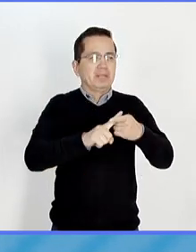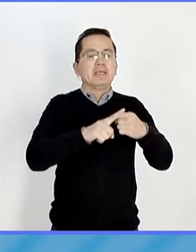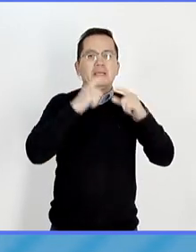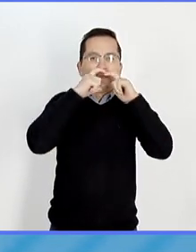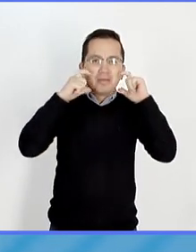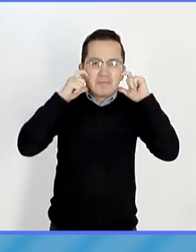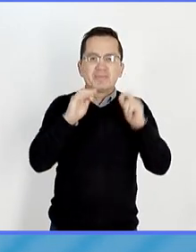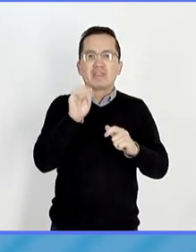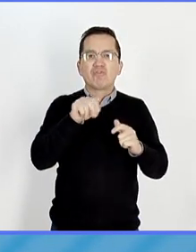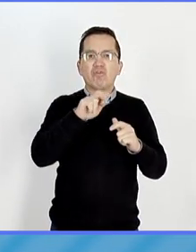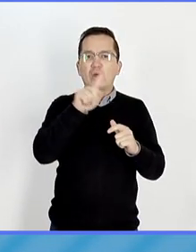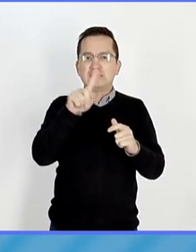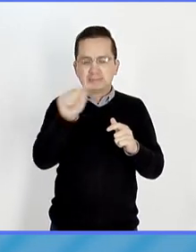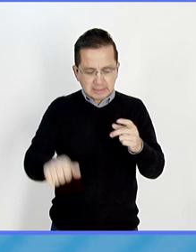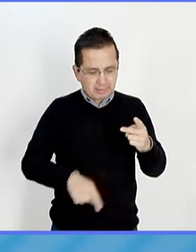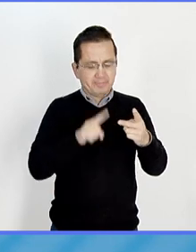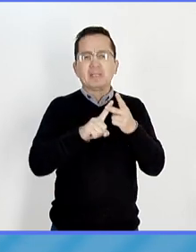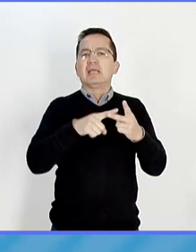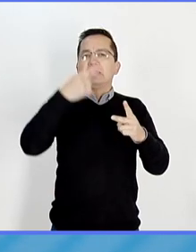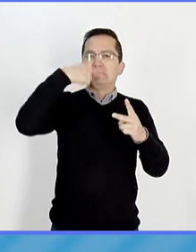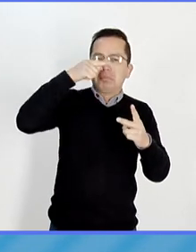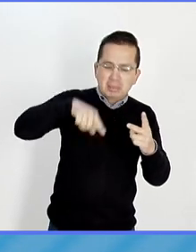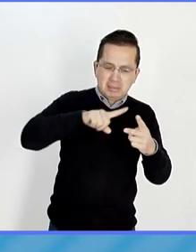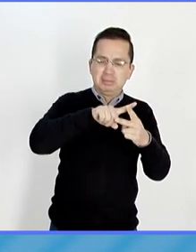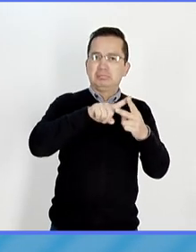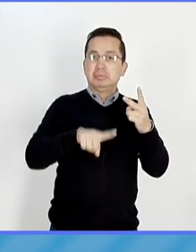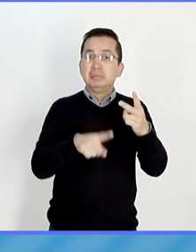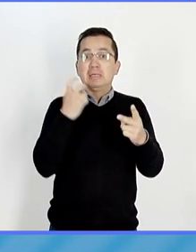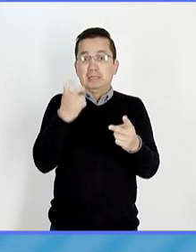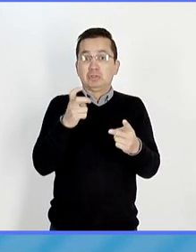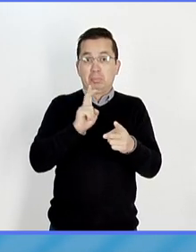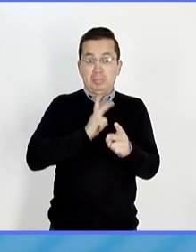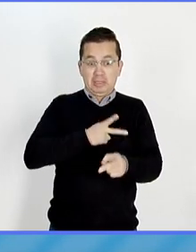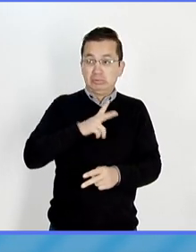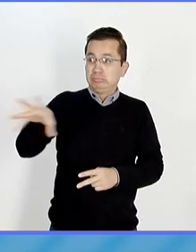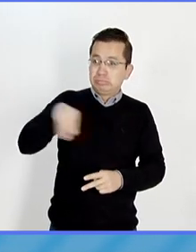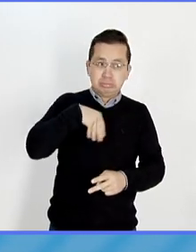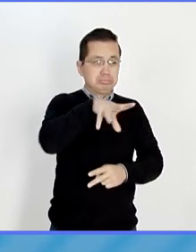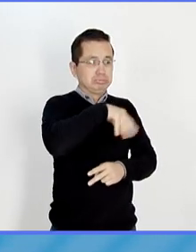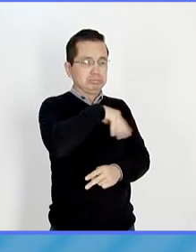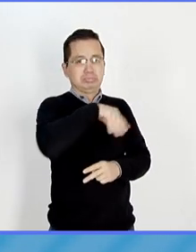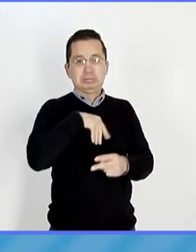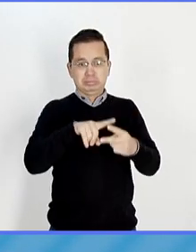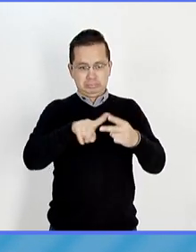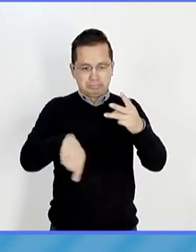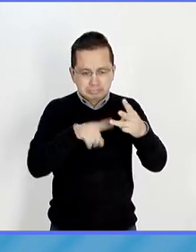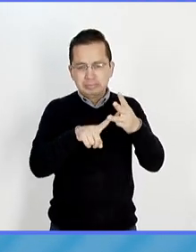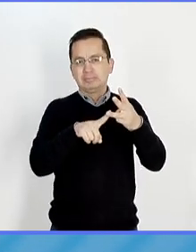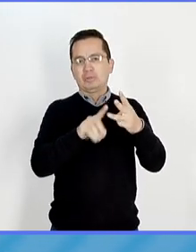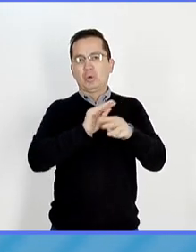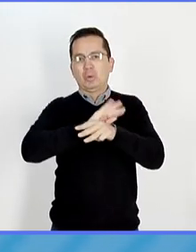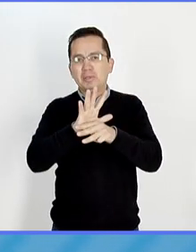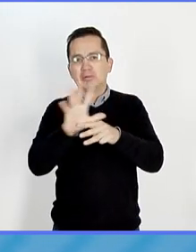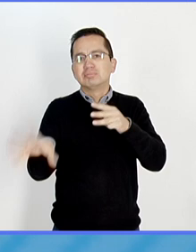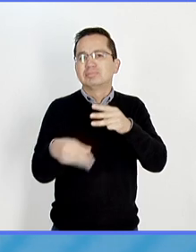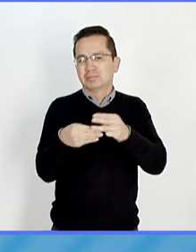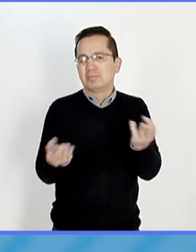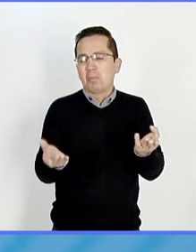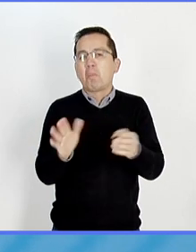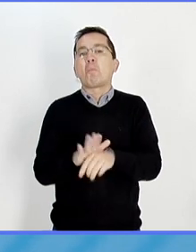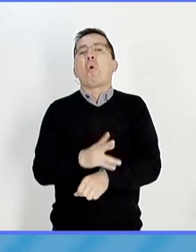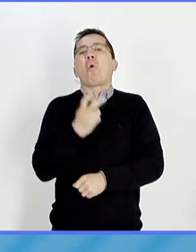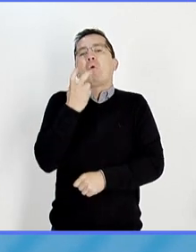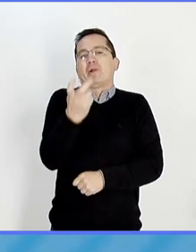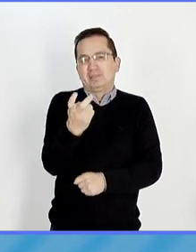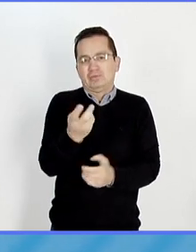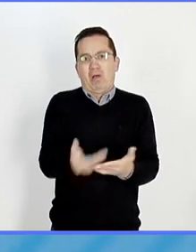o como el virus respiratorio sincicial, es en los meses fríos. Entonces, ahora tenemos este boom, digamos, de